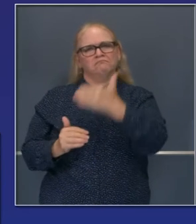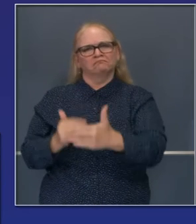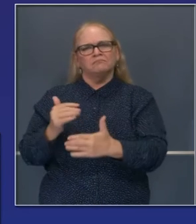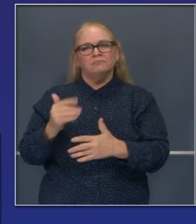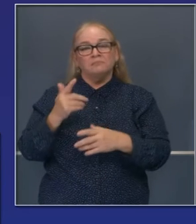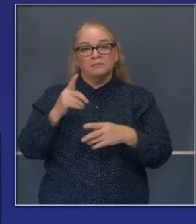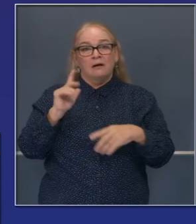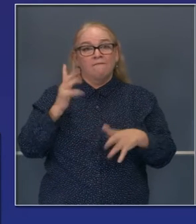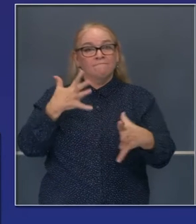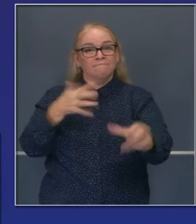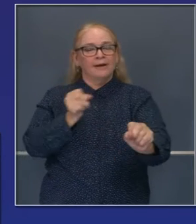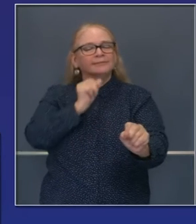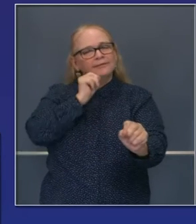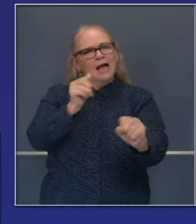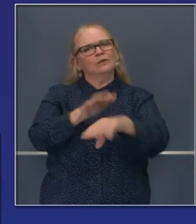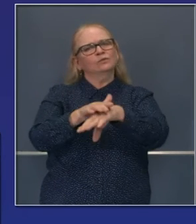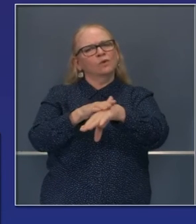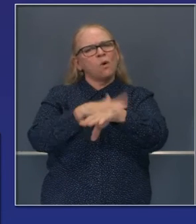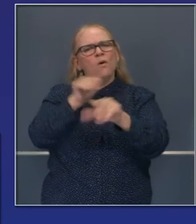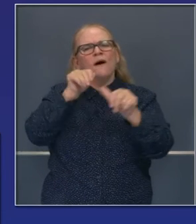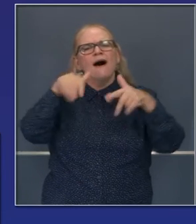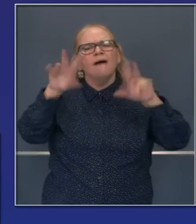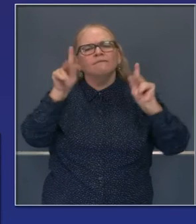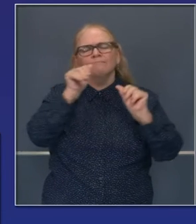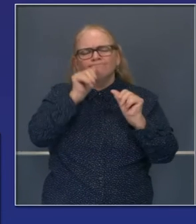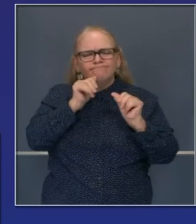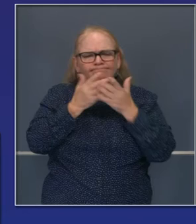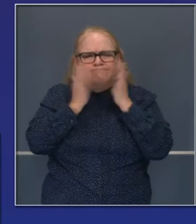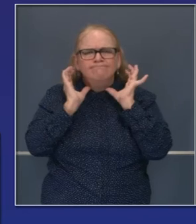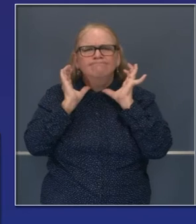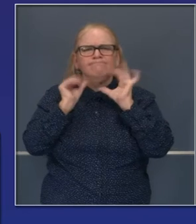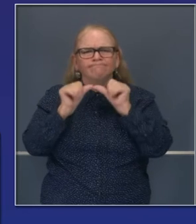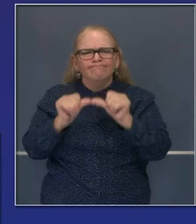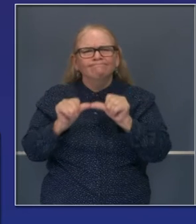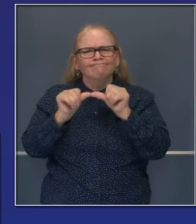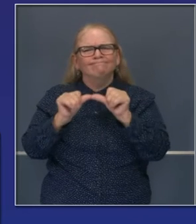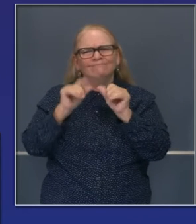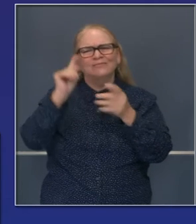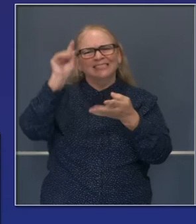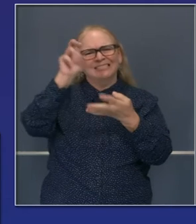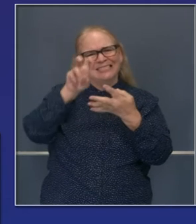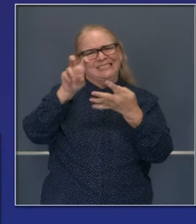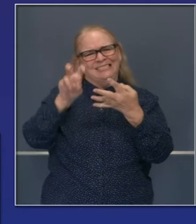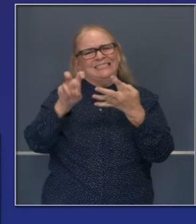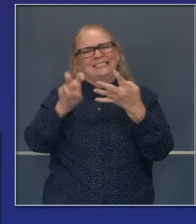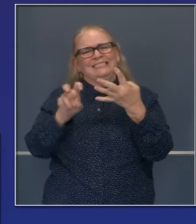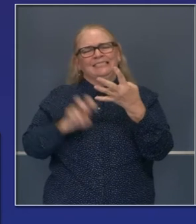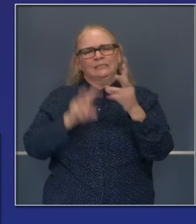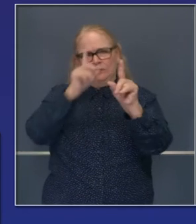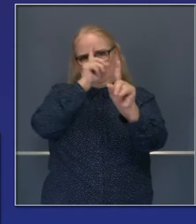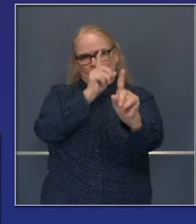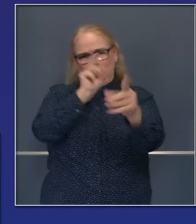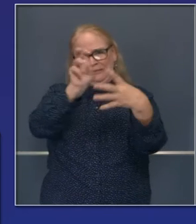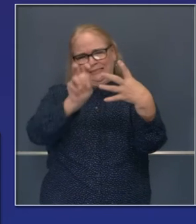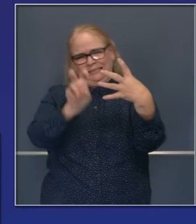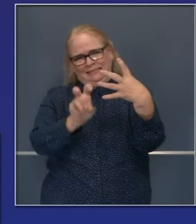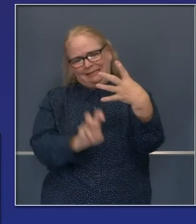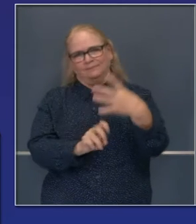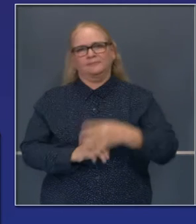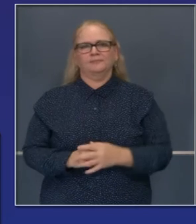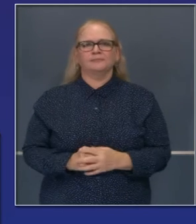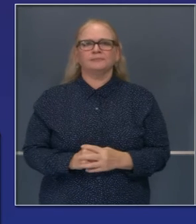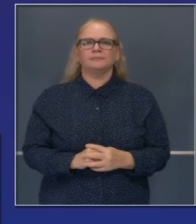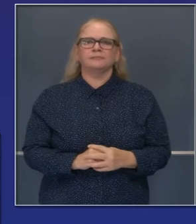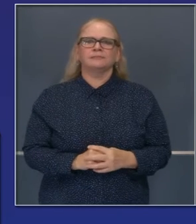progreso. Es un progreso lento, metódico, al avanzar de nivel a nivel. Hablando de